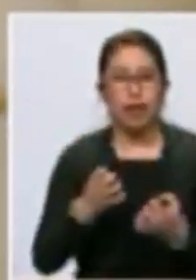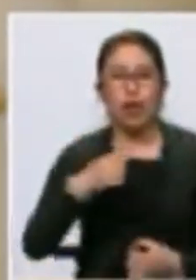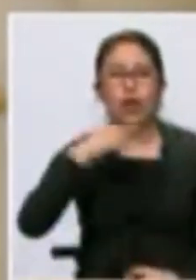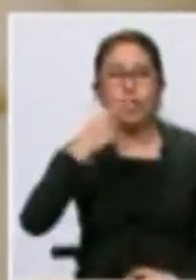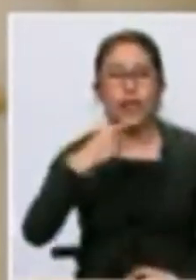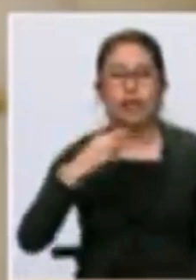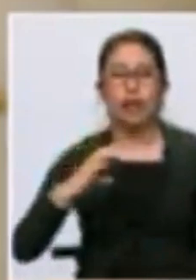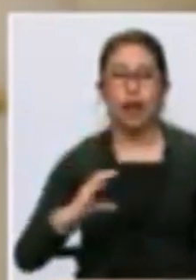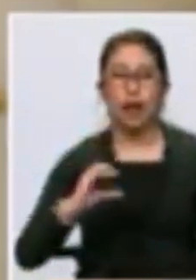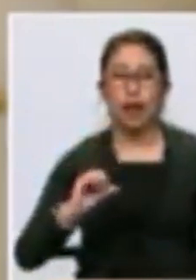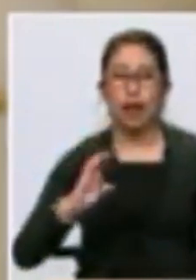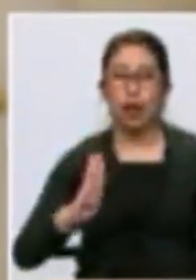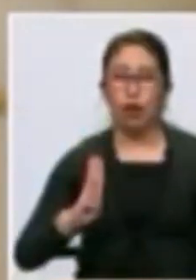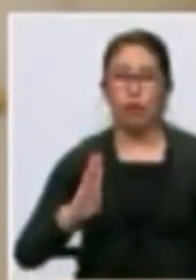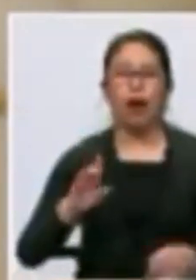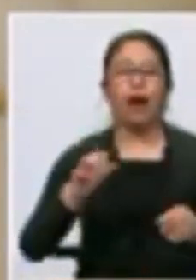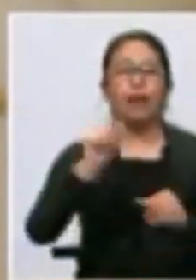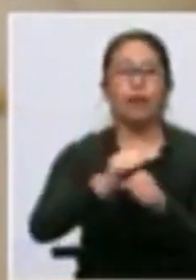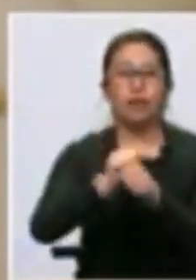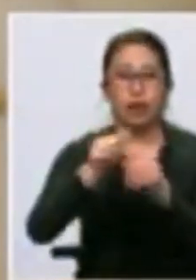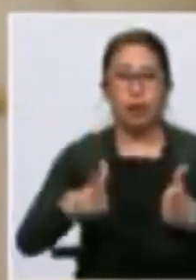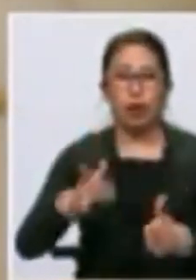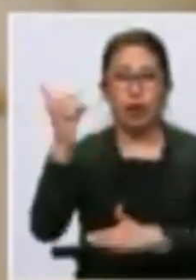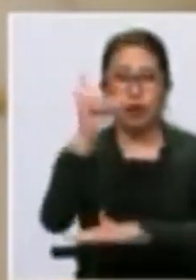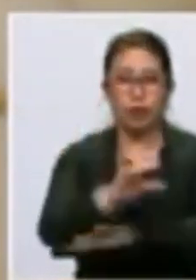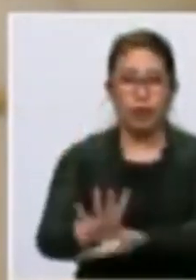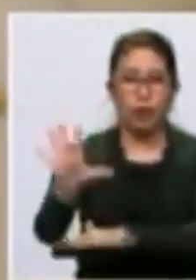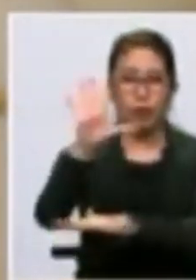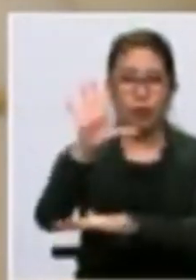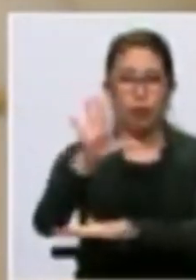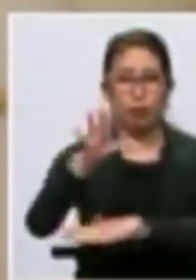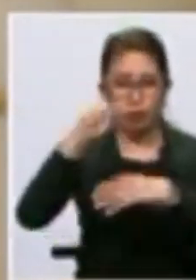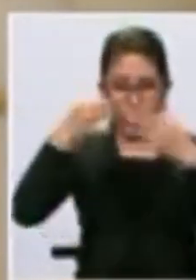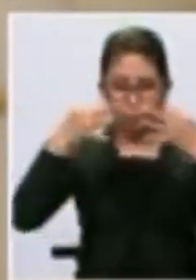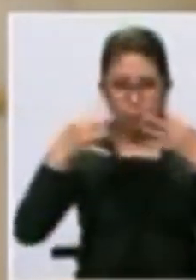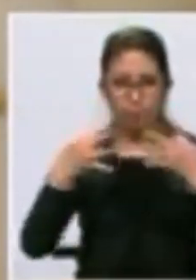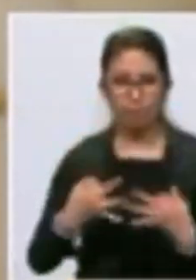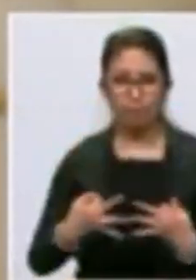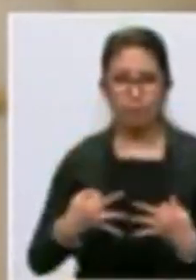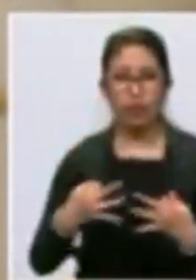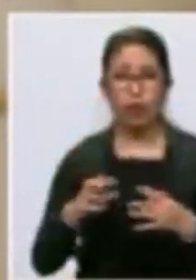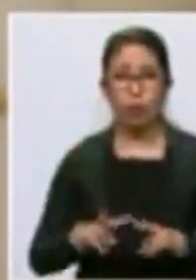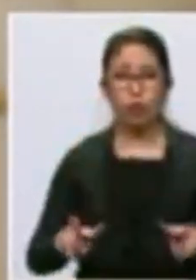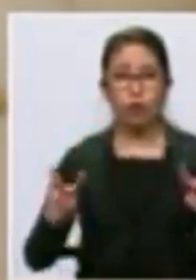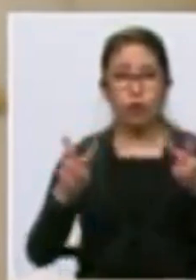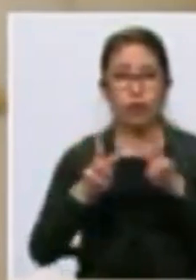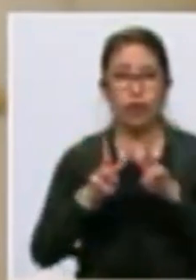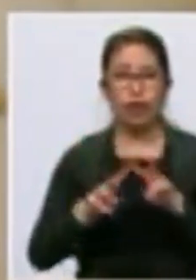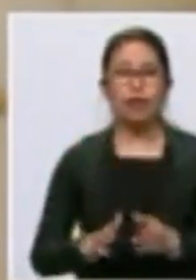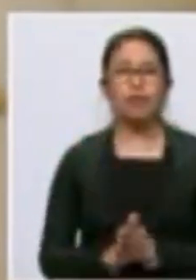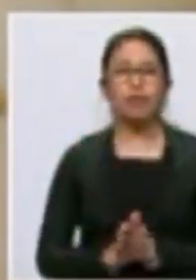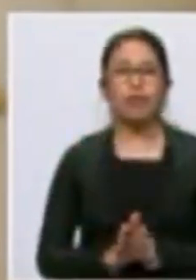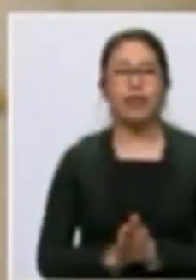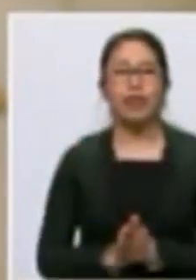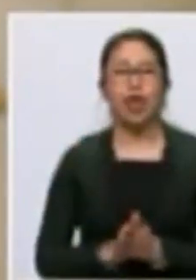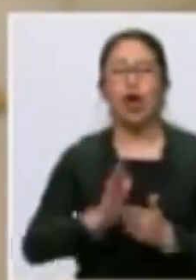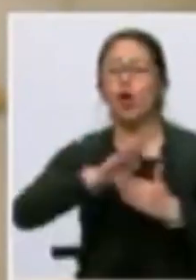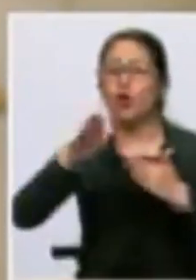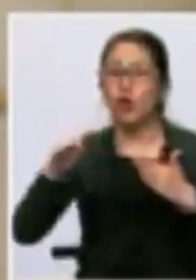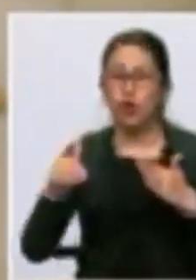y a los trabajadores de Bolivia mi firme voluntad de reconocer en una norma que sea pertinente